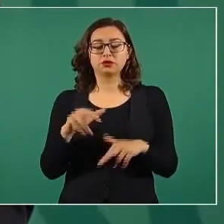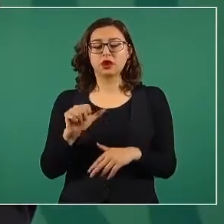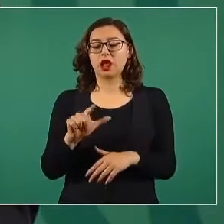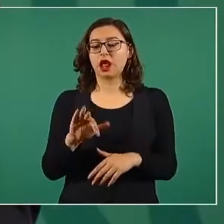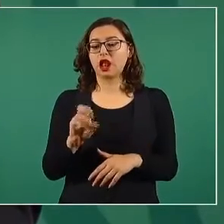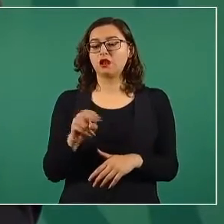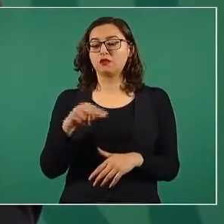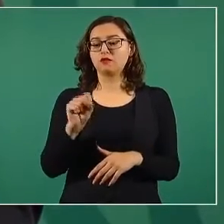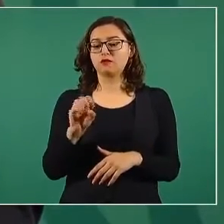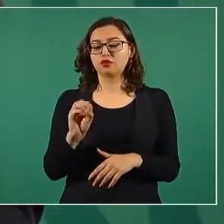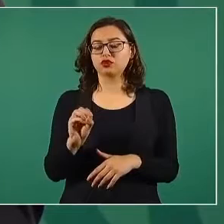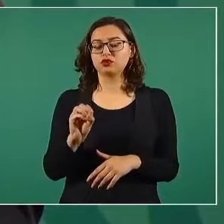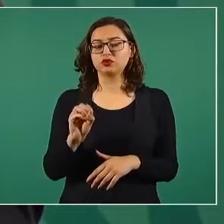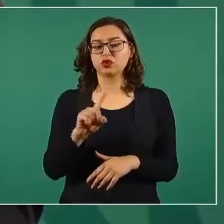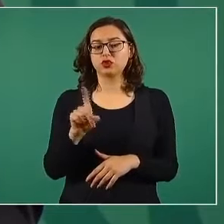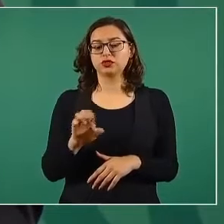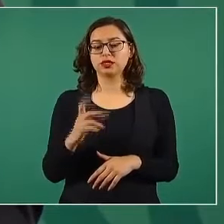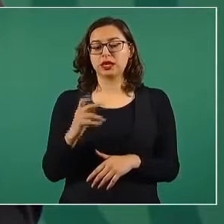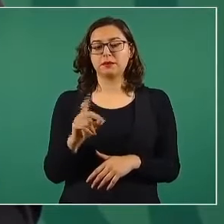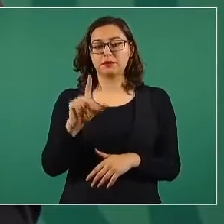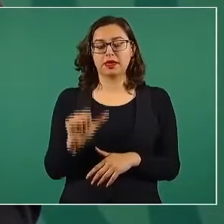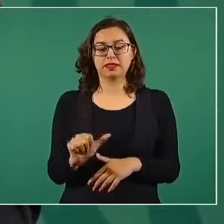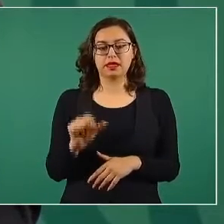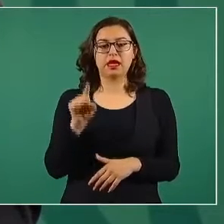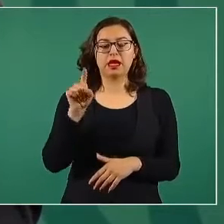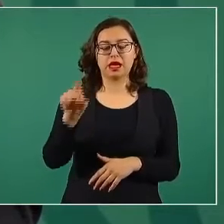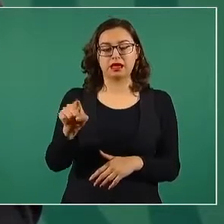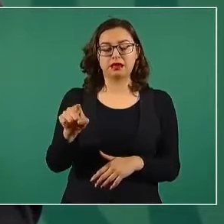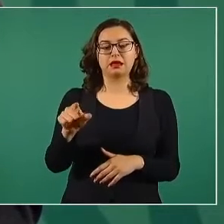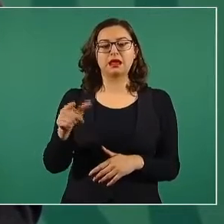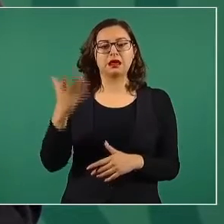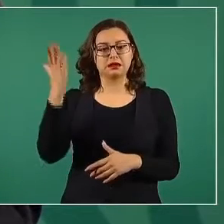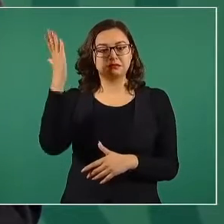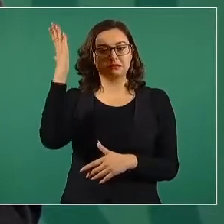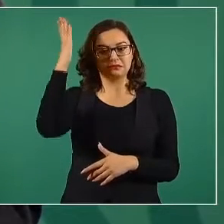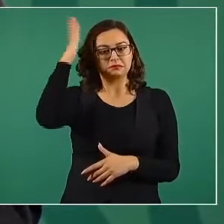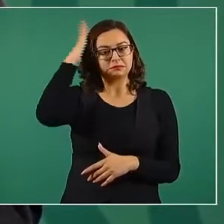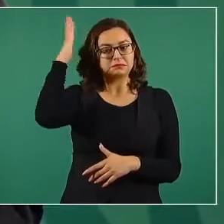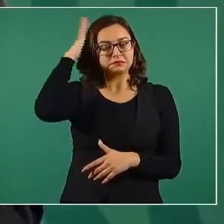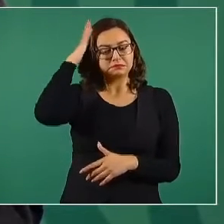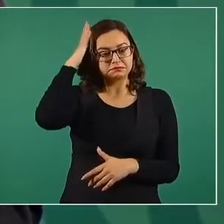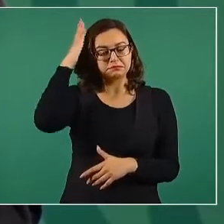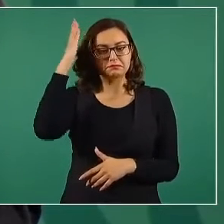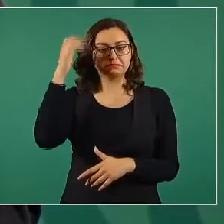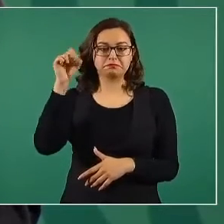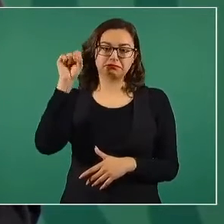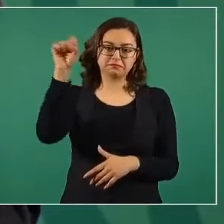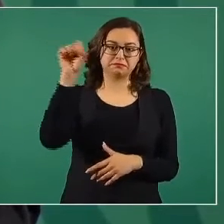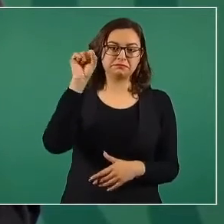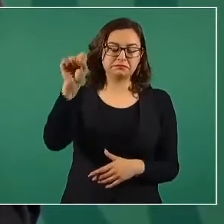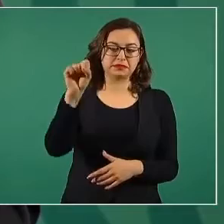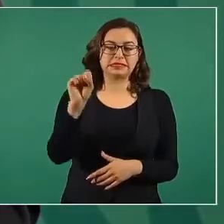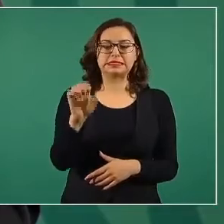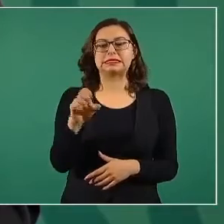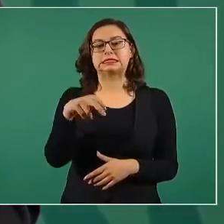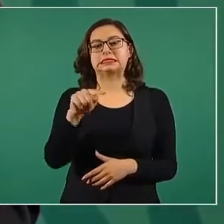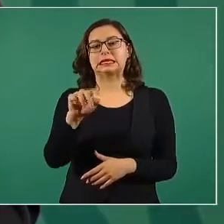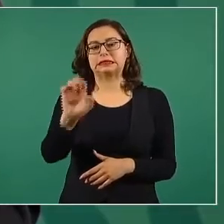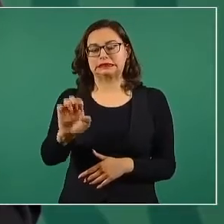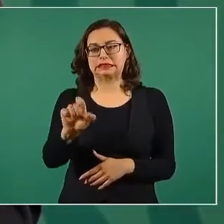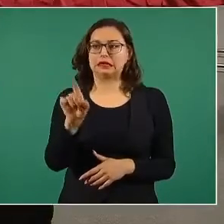el secretario general del Sindicato Nacional de Trabajadores de la Educación, del CENTE, porque